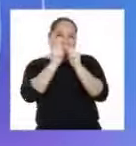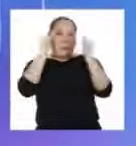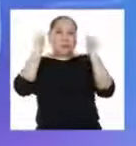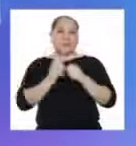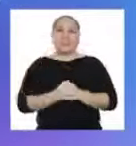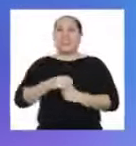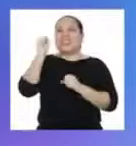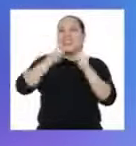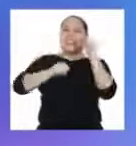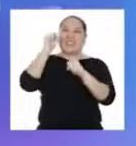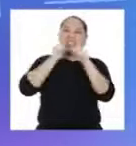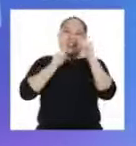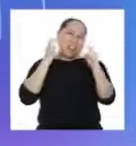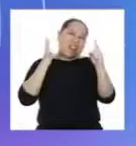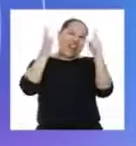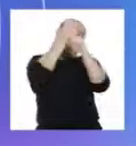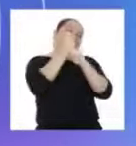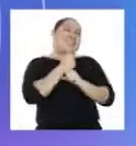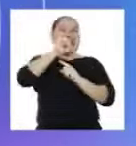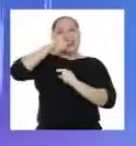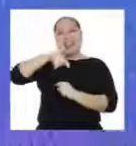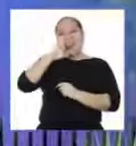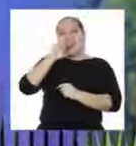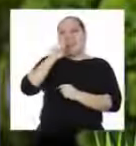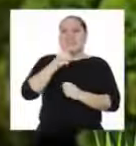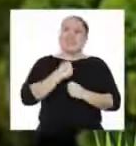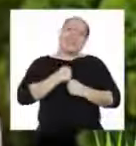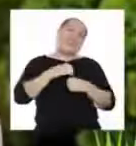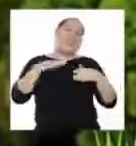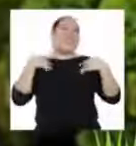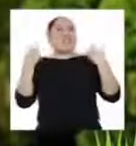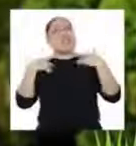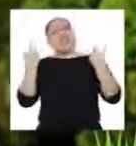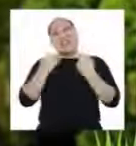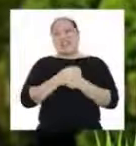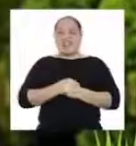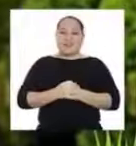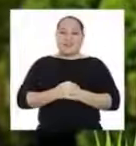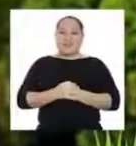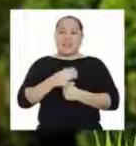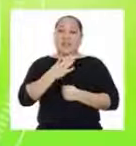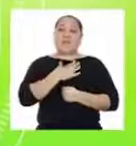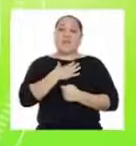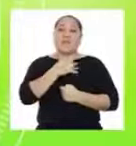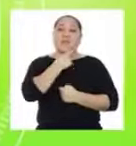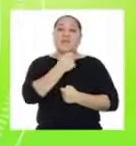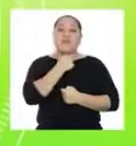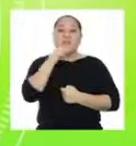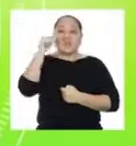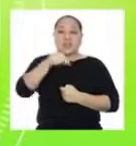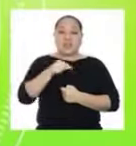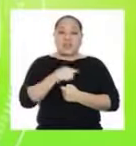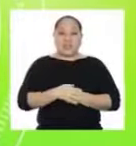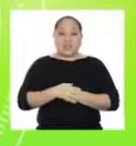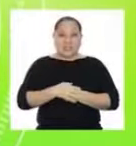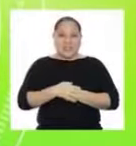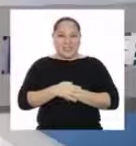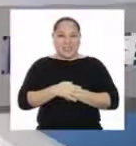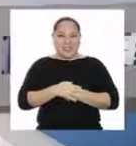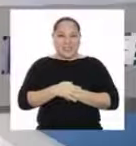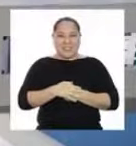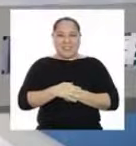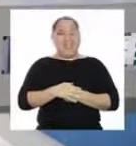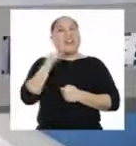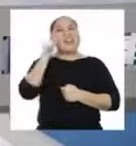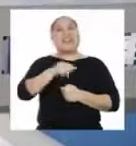puntos! ¡Sí! ¡Lo logramos, Jesús! ¡Qué felicidades! A mí me gustó mucho este propósito.